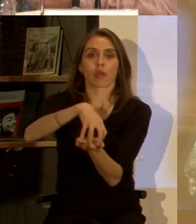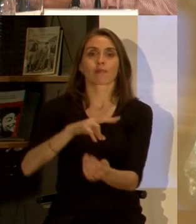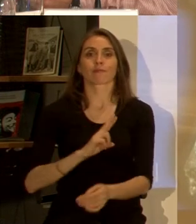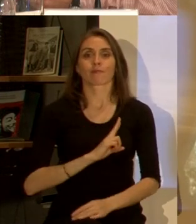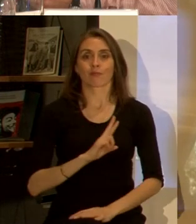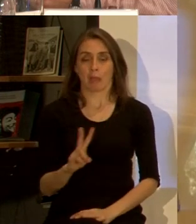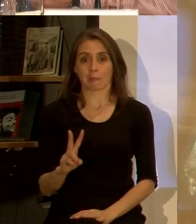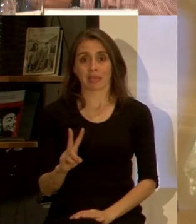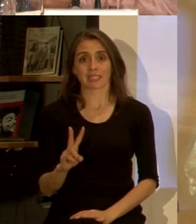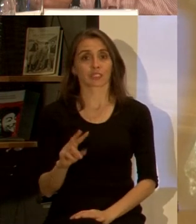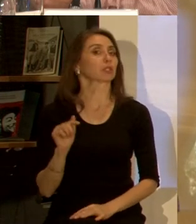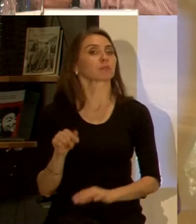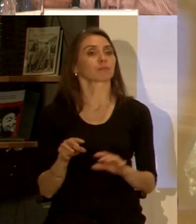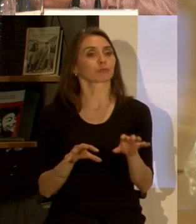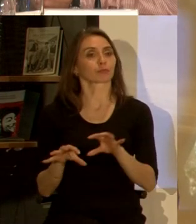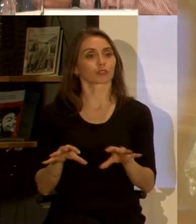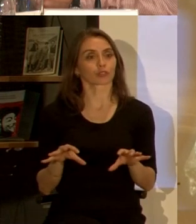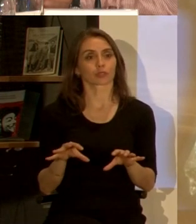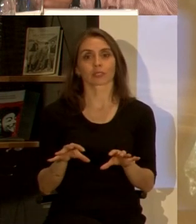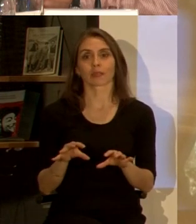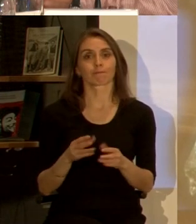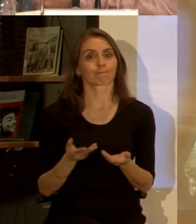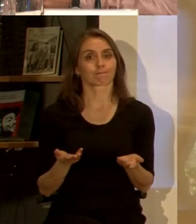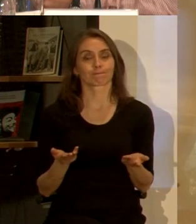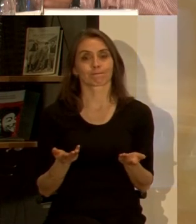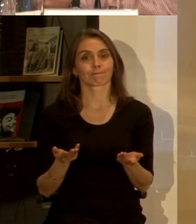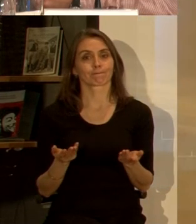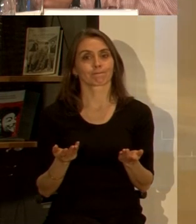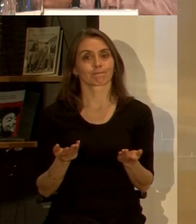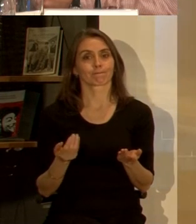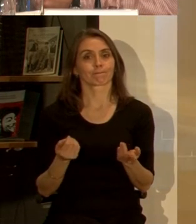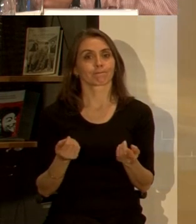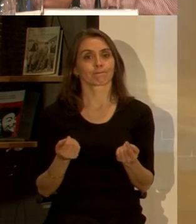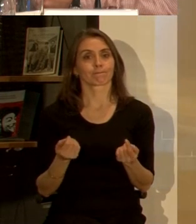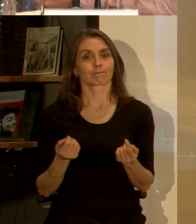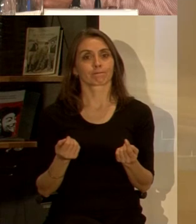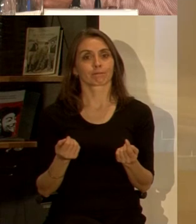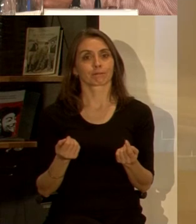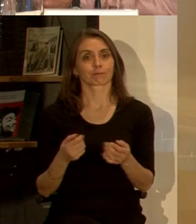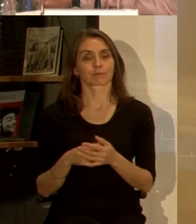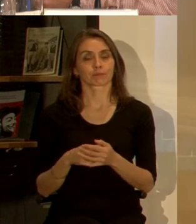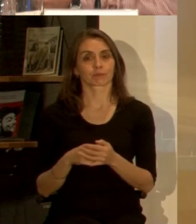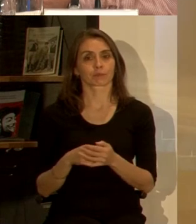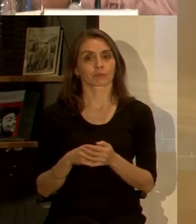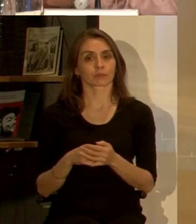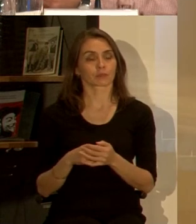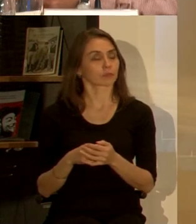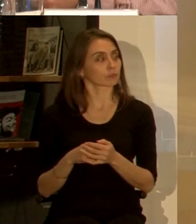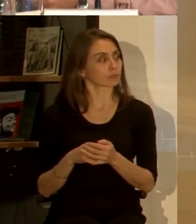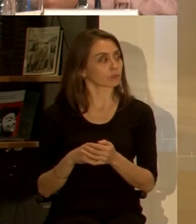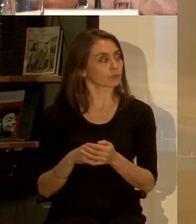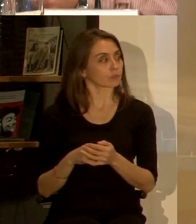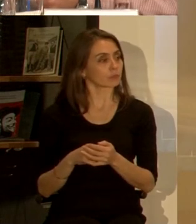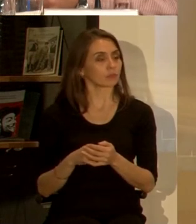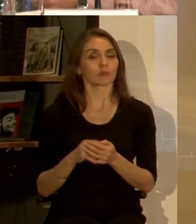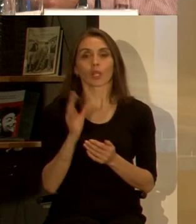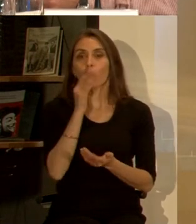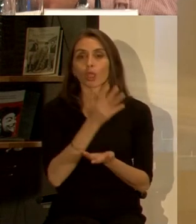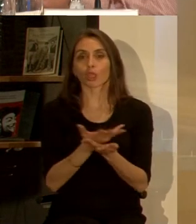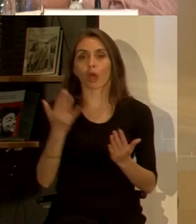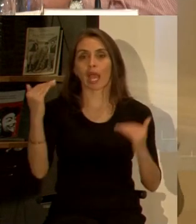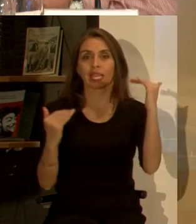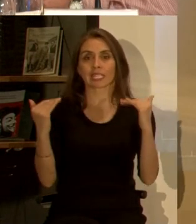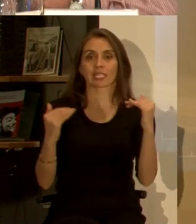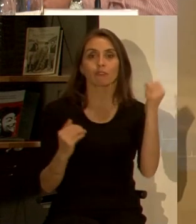Valparaíso donde realmente las cosas ya no están dando cuenta de una un no equilibrio entre